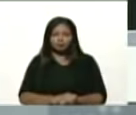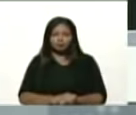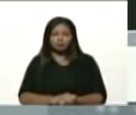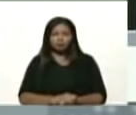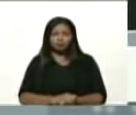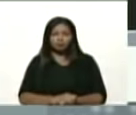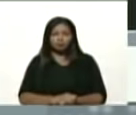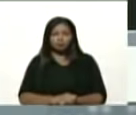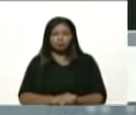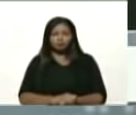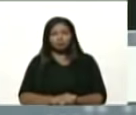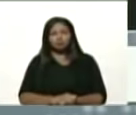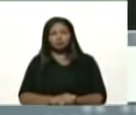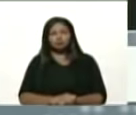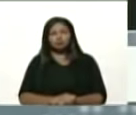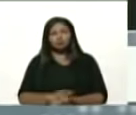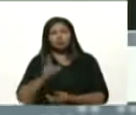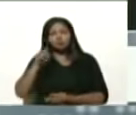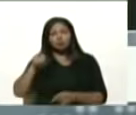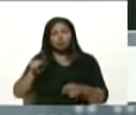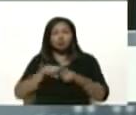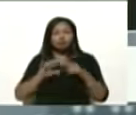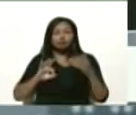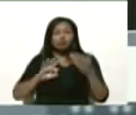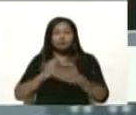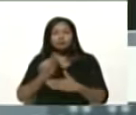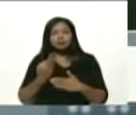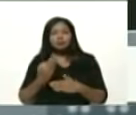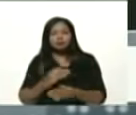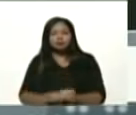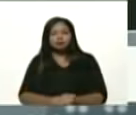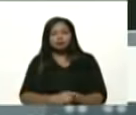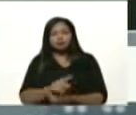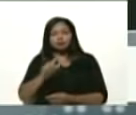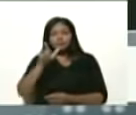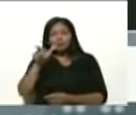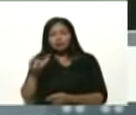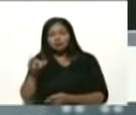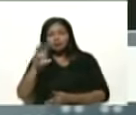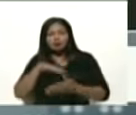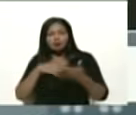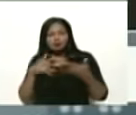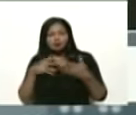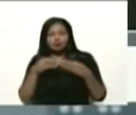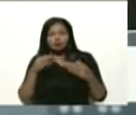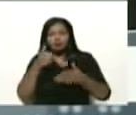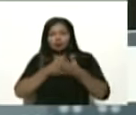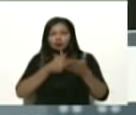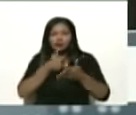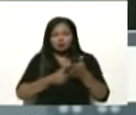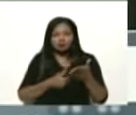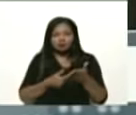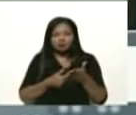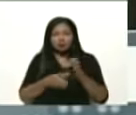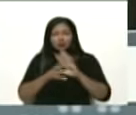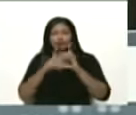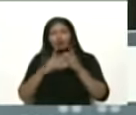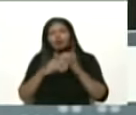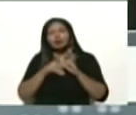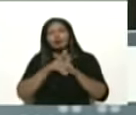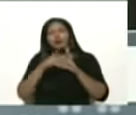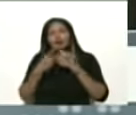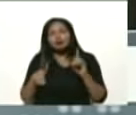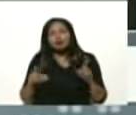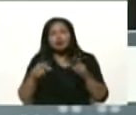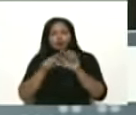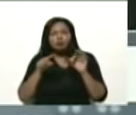también es un elemento fundamental de esa agenda la lucha por el derecho a la independencia, la